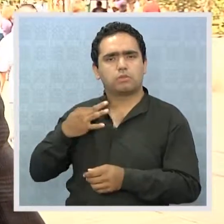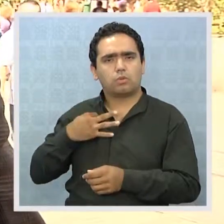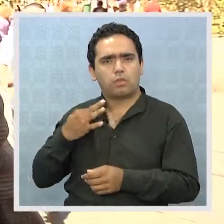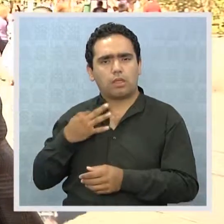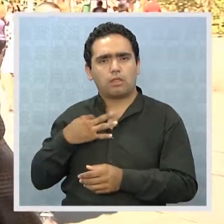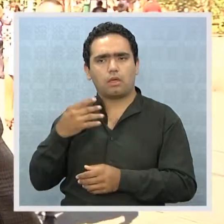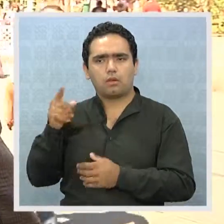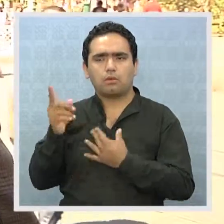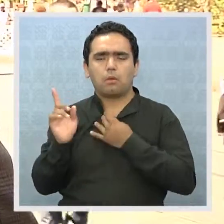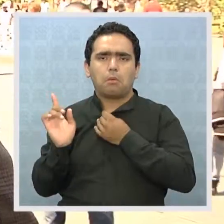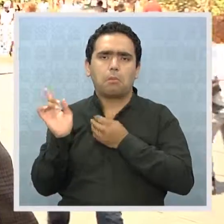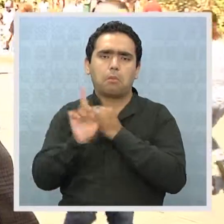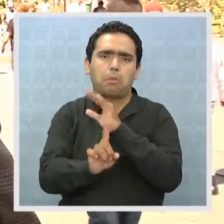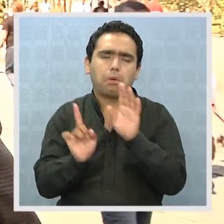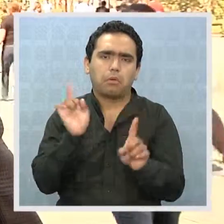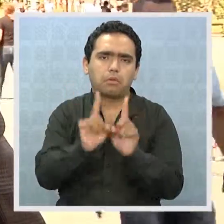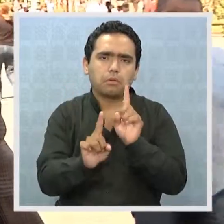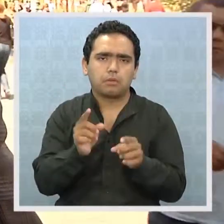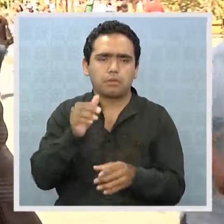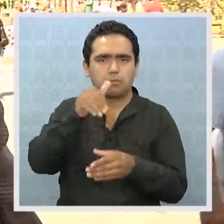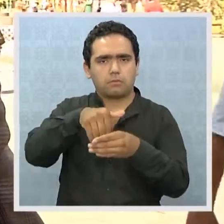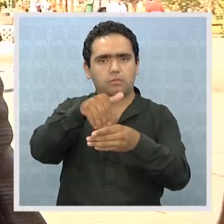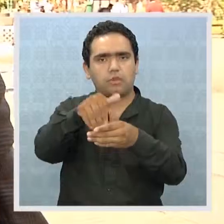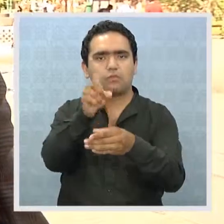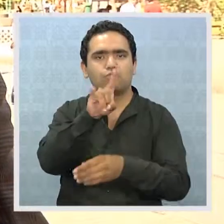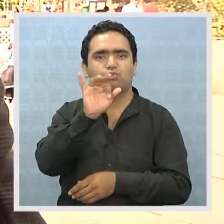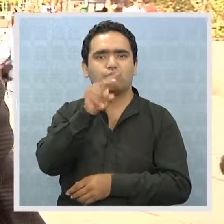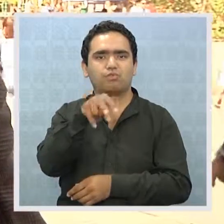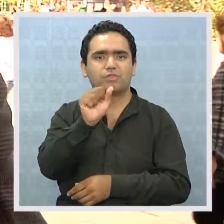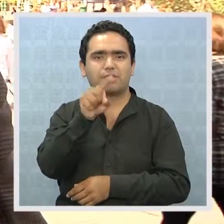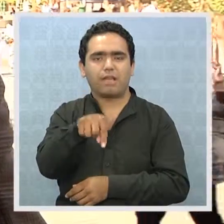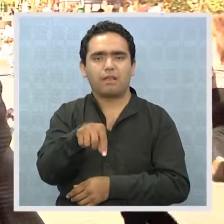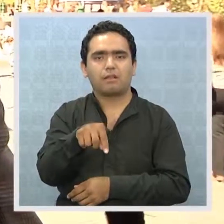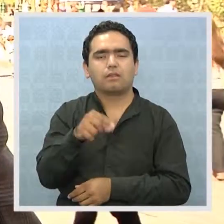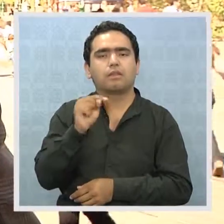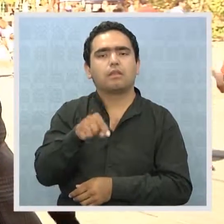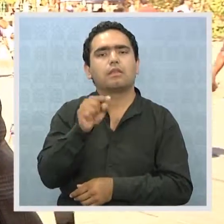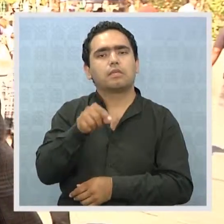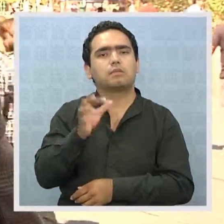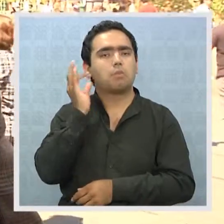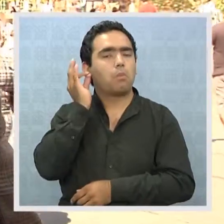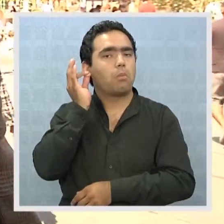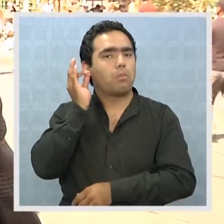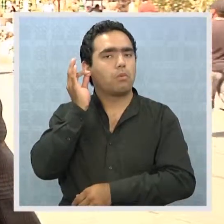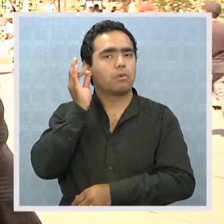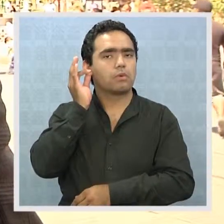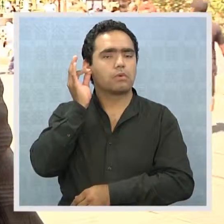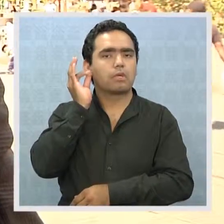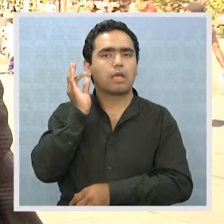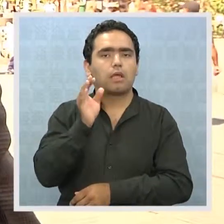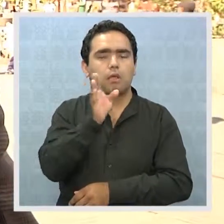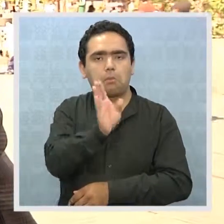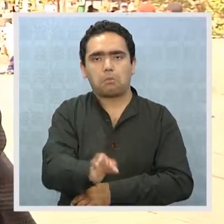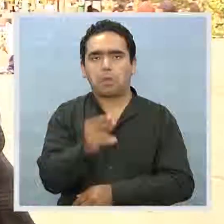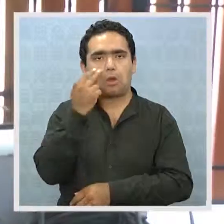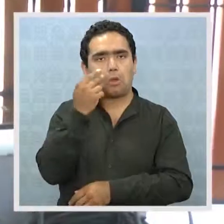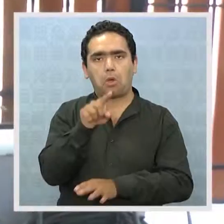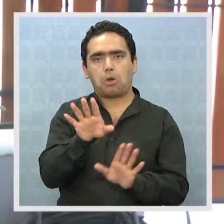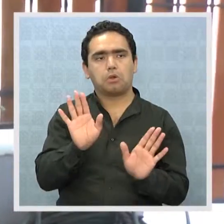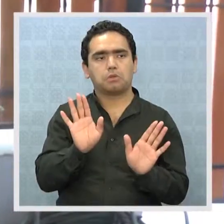de ciudadanos que marcaron su preferencia por Susan C. Smith. Y es así que una candidata